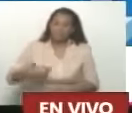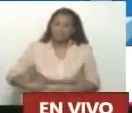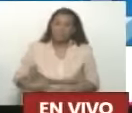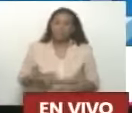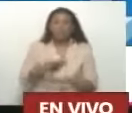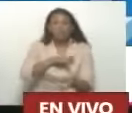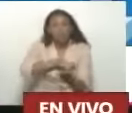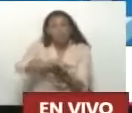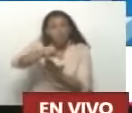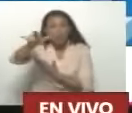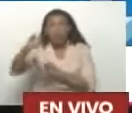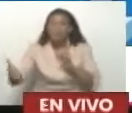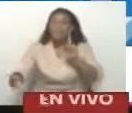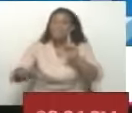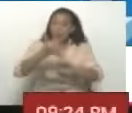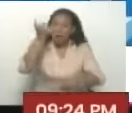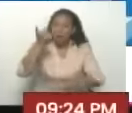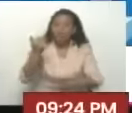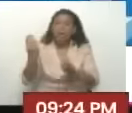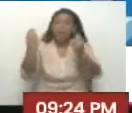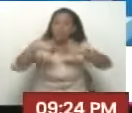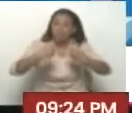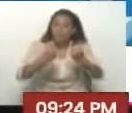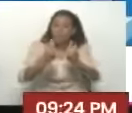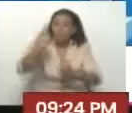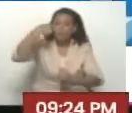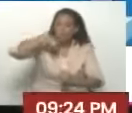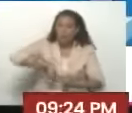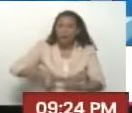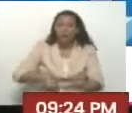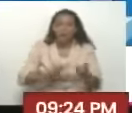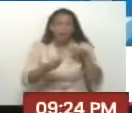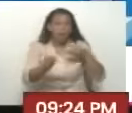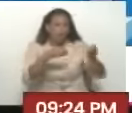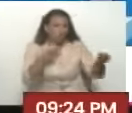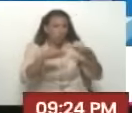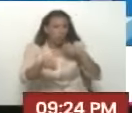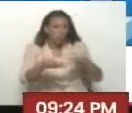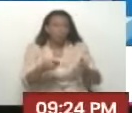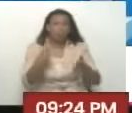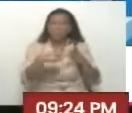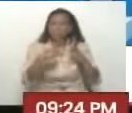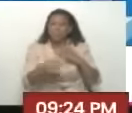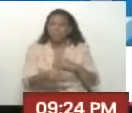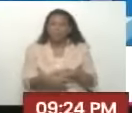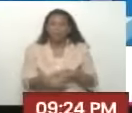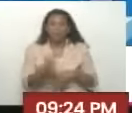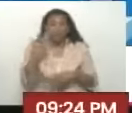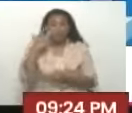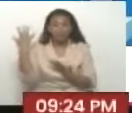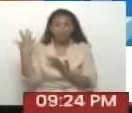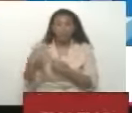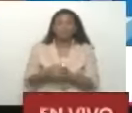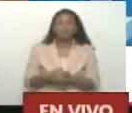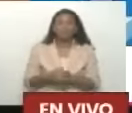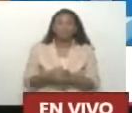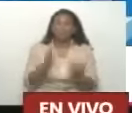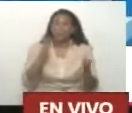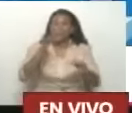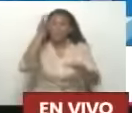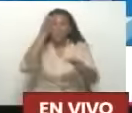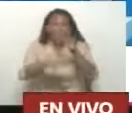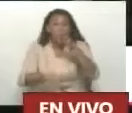Y lo que estamos consiguiendo es inversiones, recursos, materiales. Ahí está la Cava. Mira, vale, la pegué.